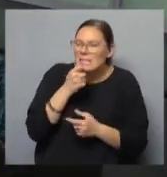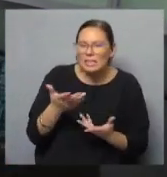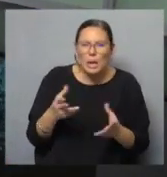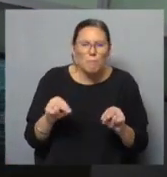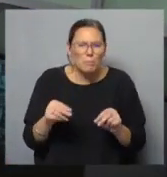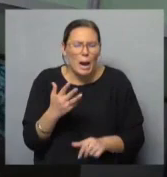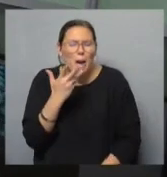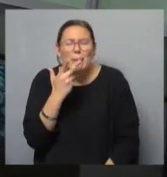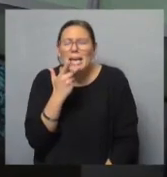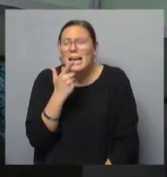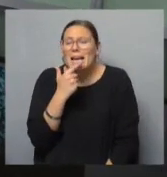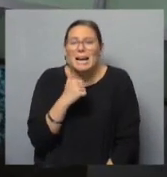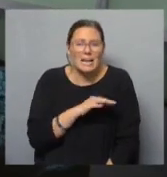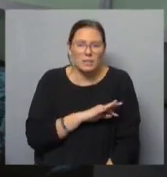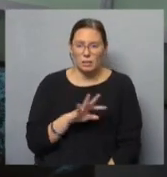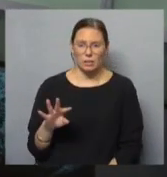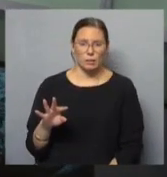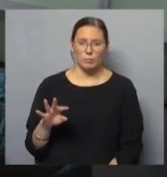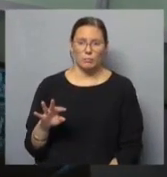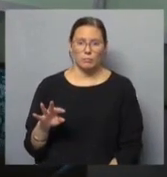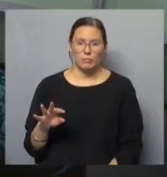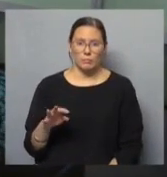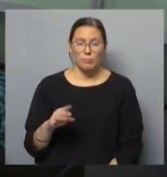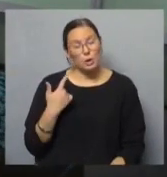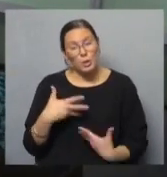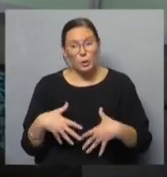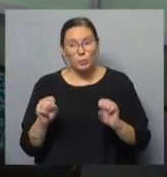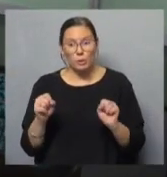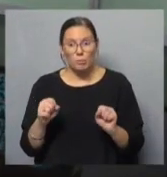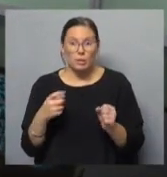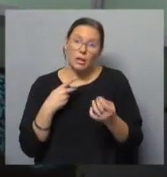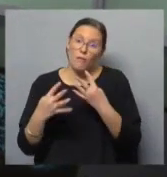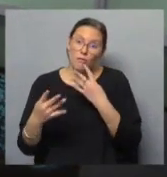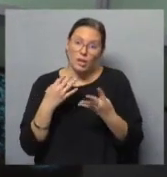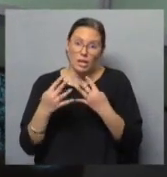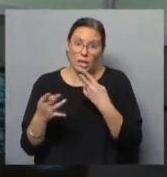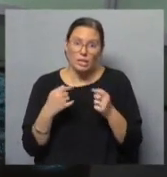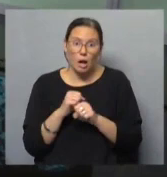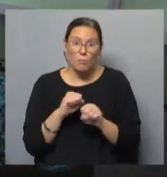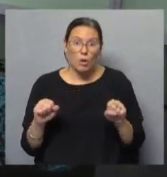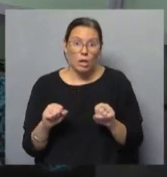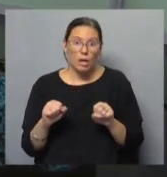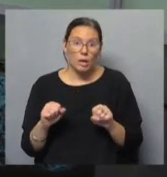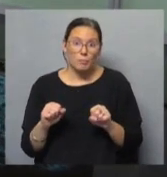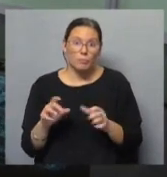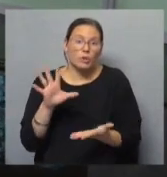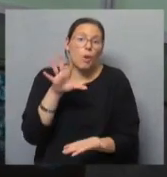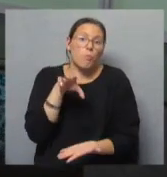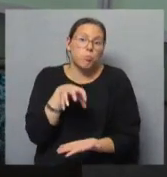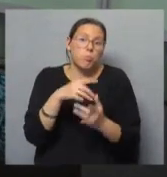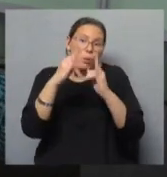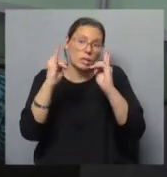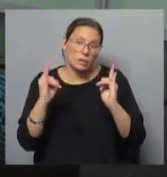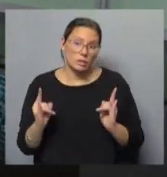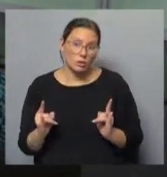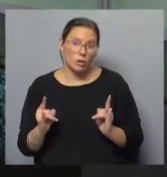me encanta, oh. Bien. Me encanta. sí, sí, sí. ¿Algo se descubrió? Vamos a tener que hacer algo en esa feria. Puedes ponerte un puestito igual, ¿viste? Entre gira y gira, entre